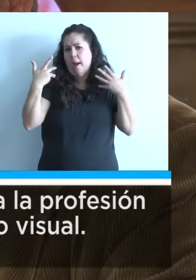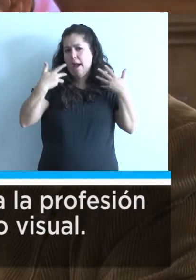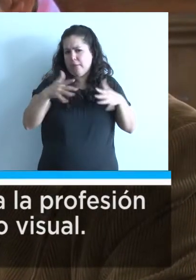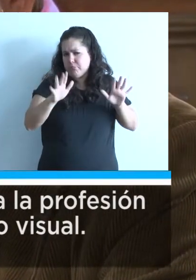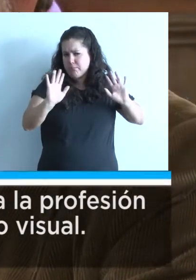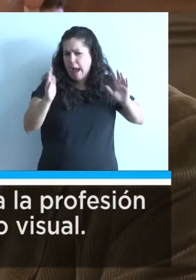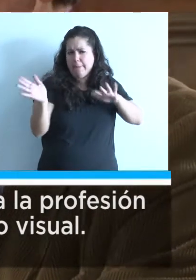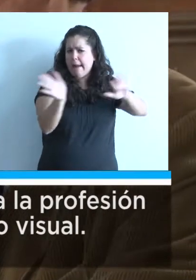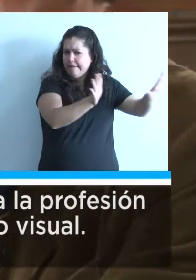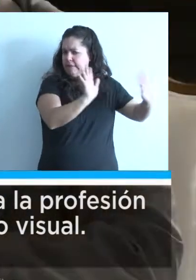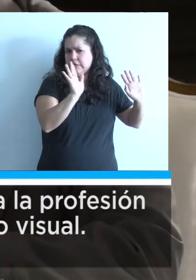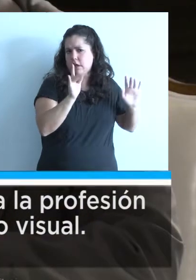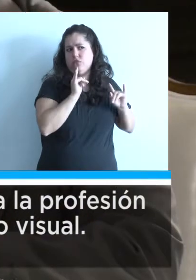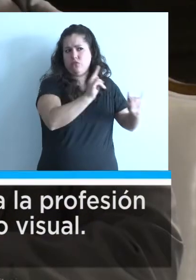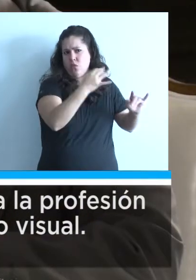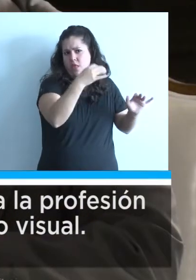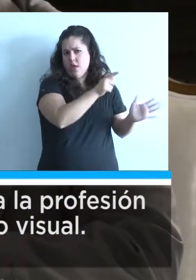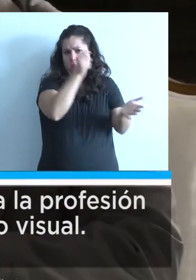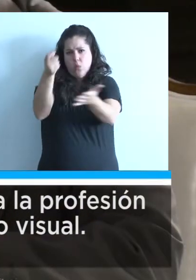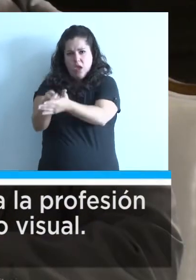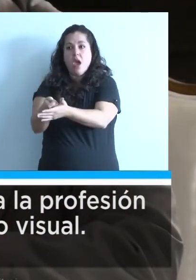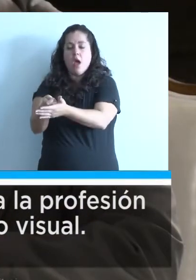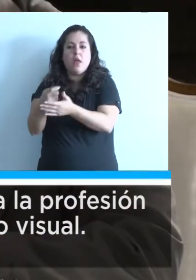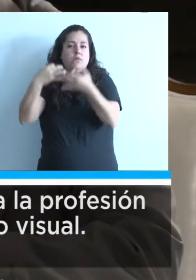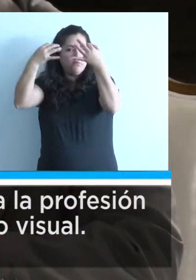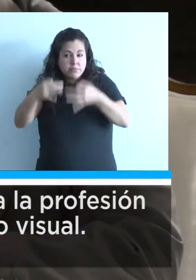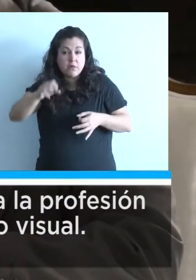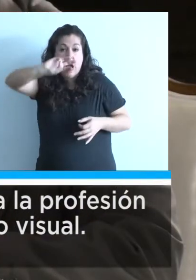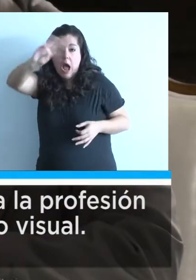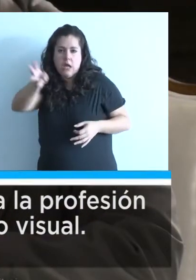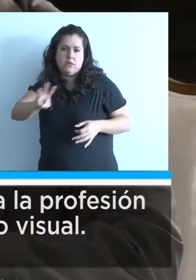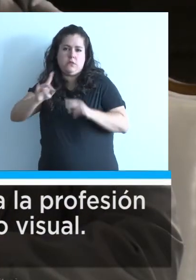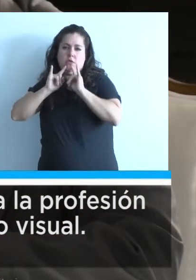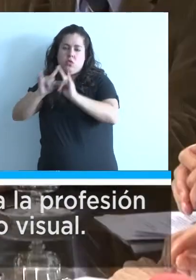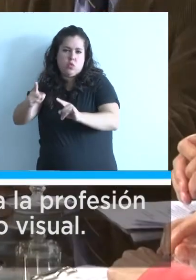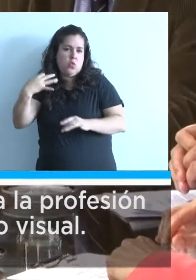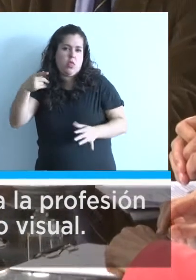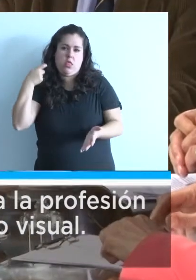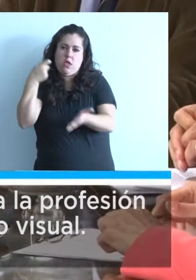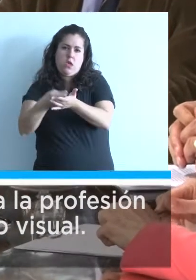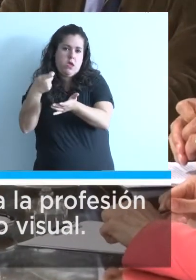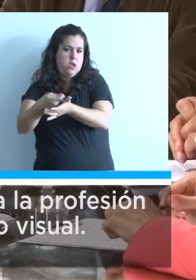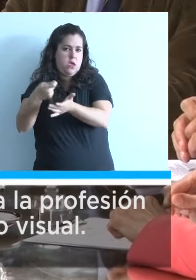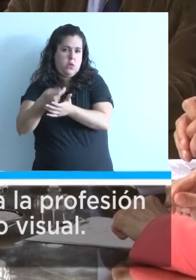así lo establece el proyecto, que debe aportar los fondos para sustentar